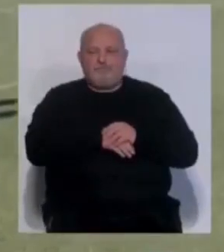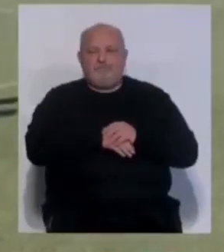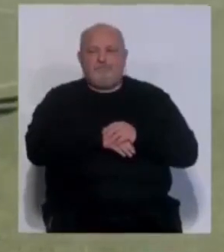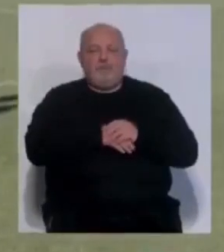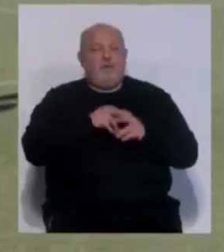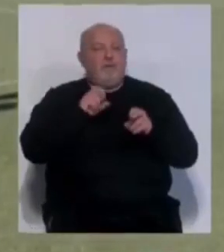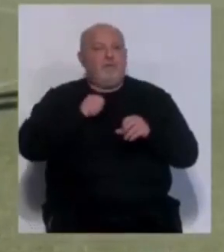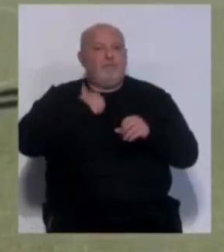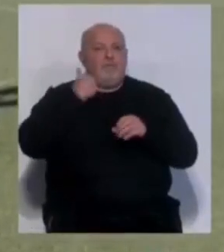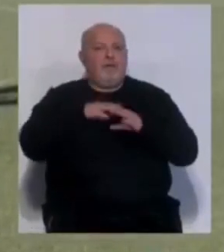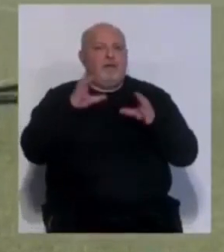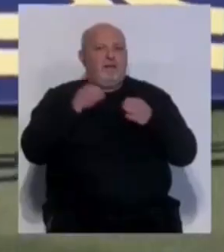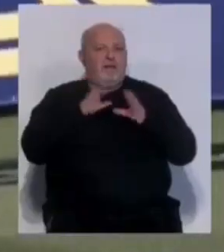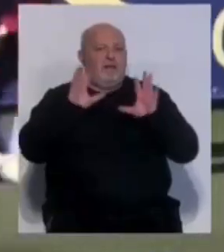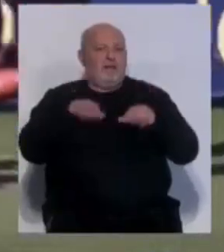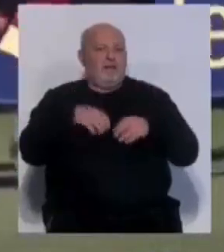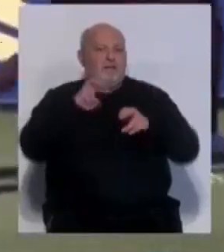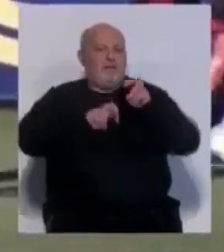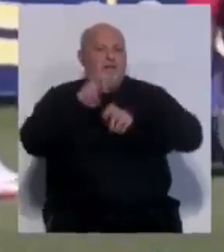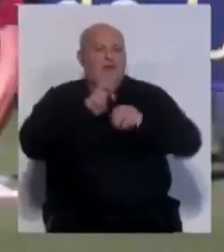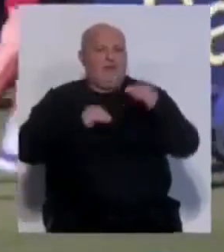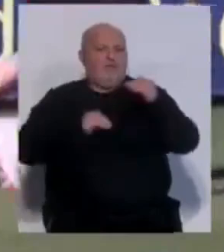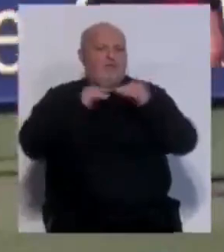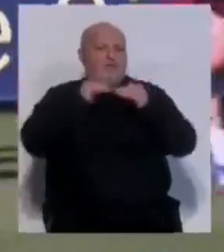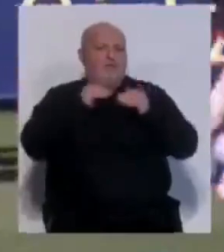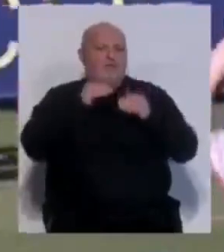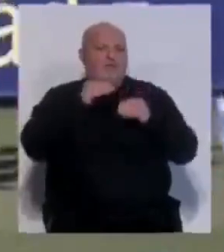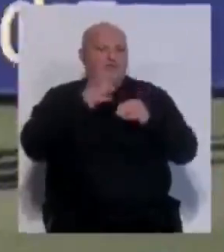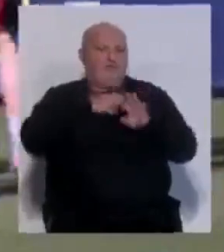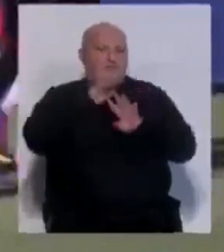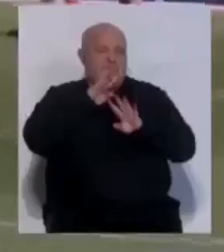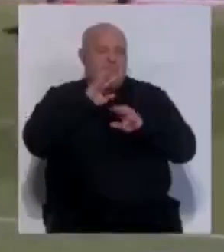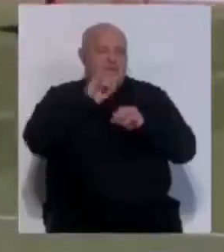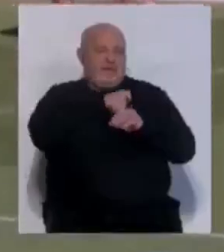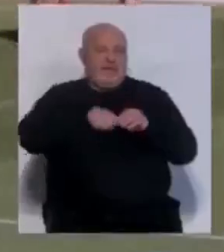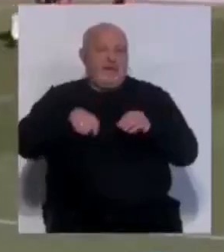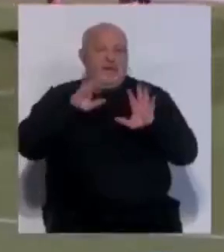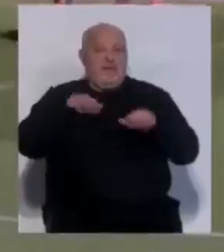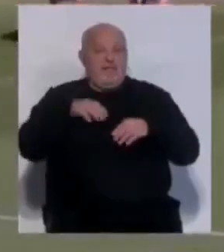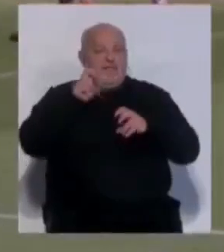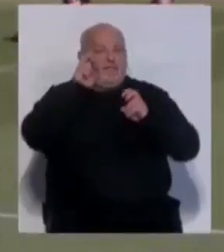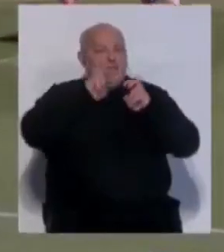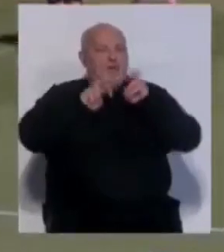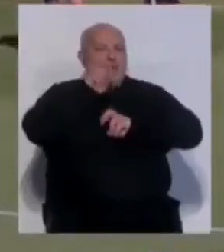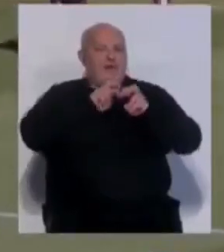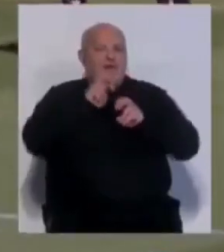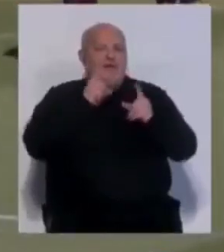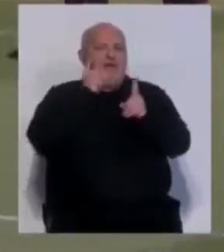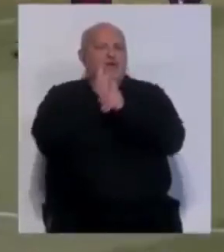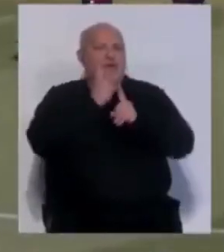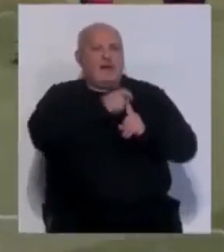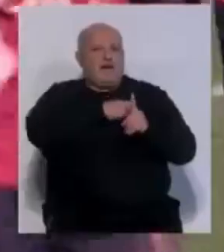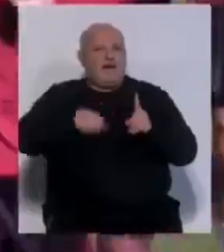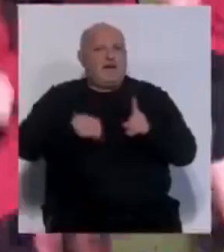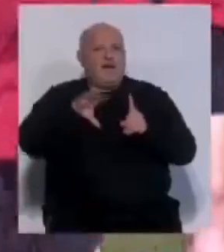Nueva oportunidad para el conjunto cadista de dar caza al equipo que le precede en la tabla clasificatoria. Los amarillos afrontarán el encuentro que le mide al Rayo